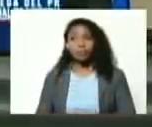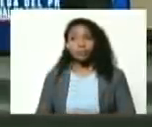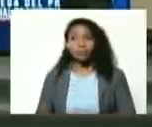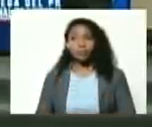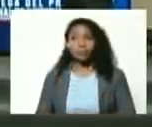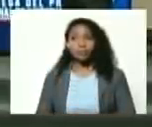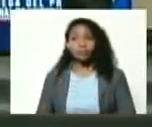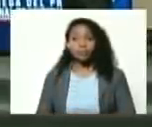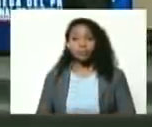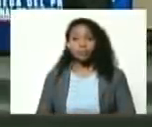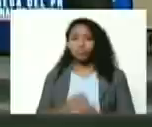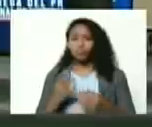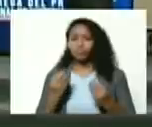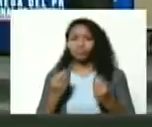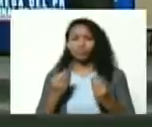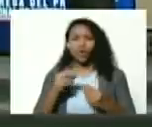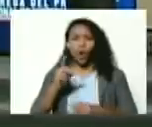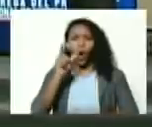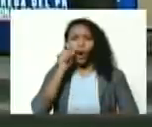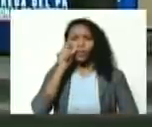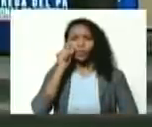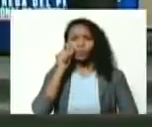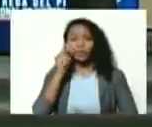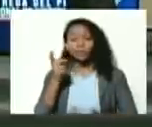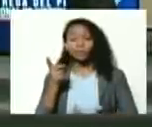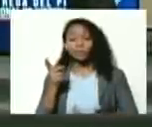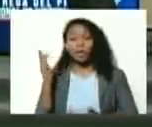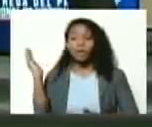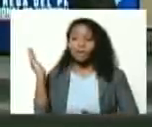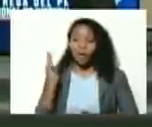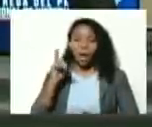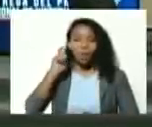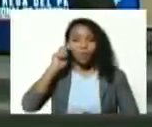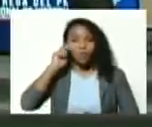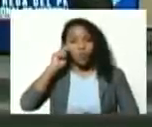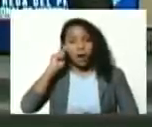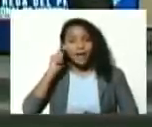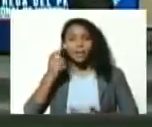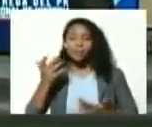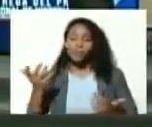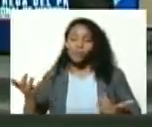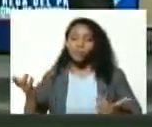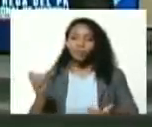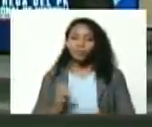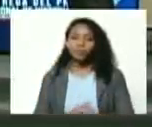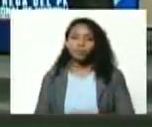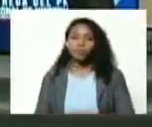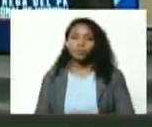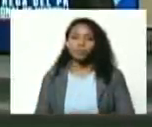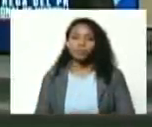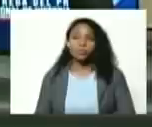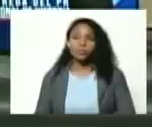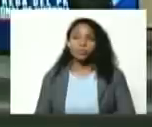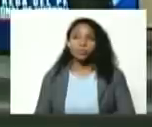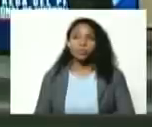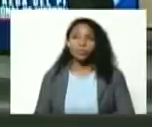puro hombre vale vengan las mujeres pues Iraida